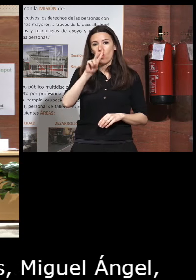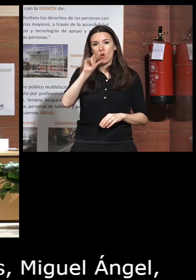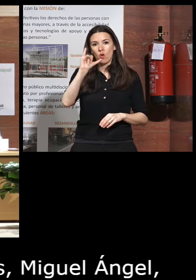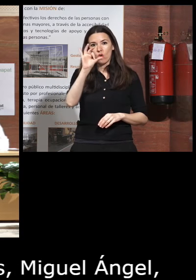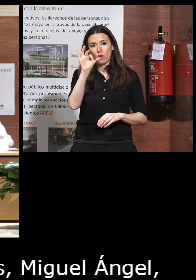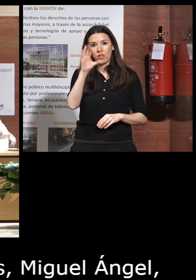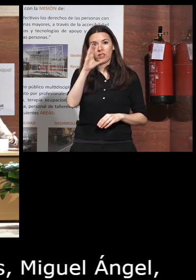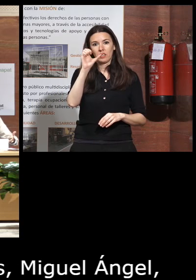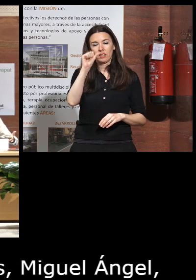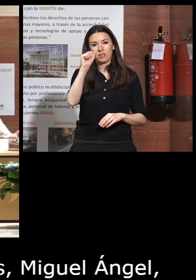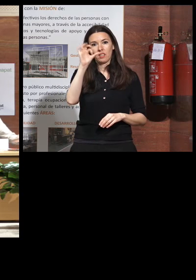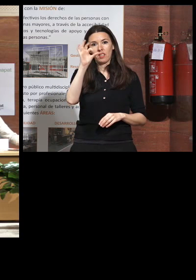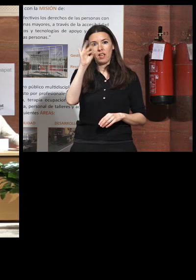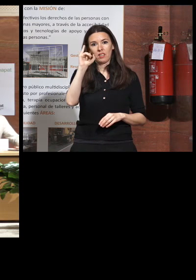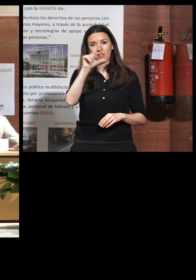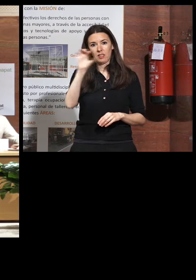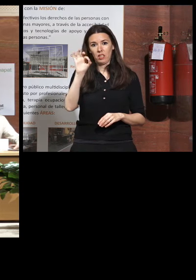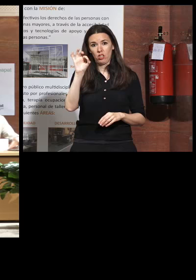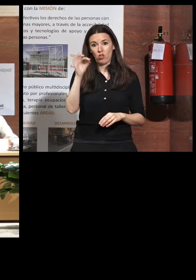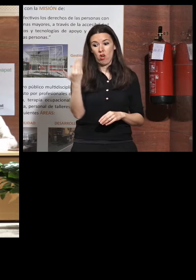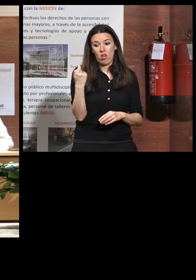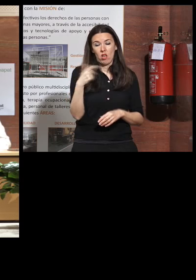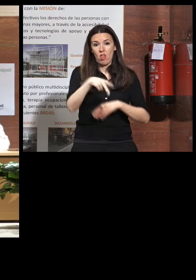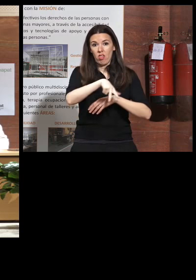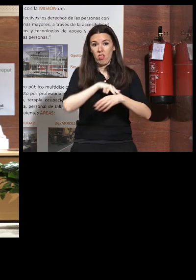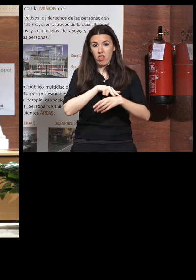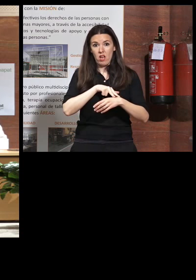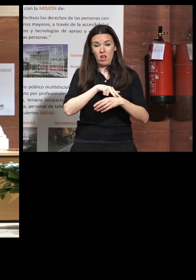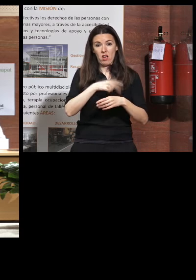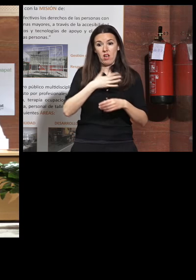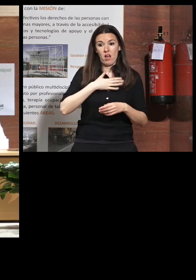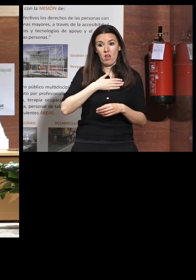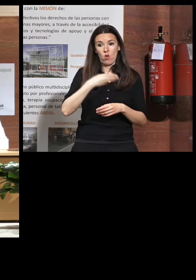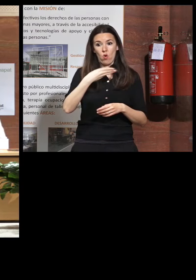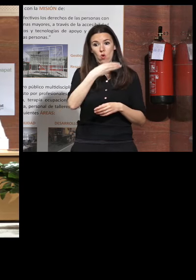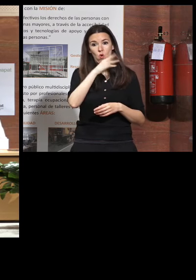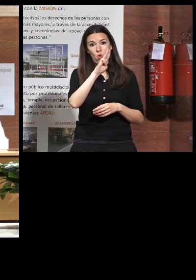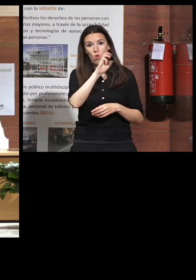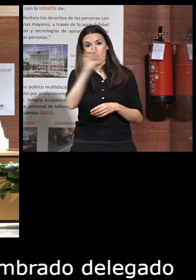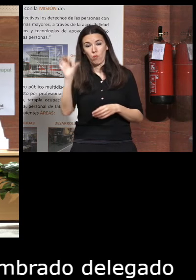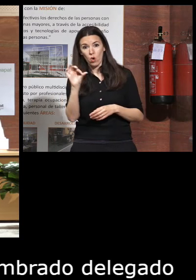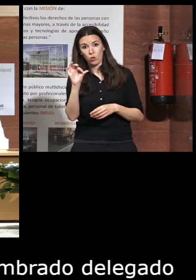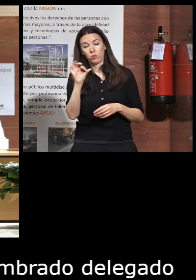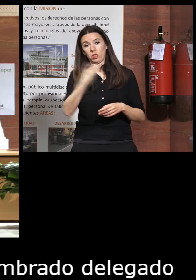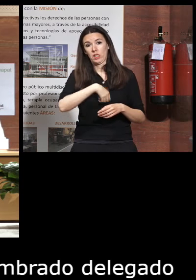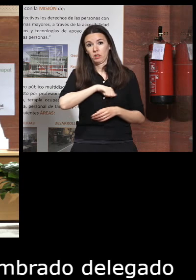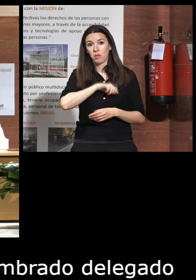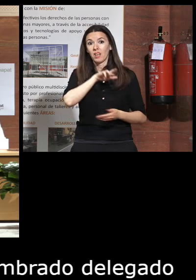recientemente nombrado delegado de OATS para España OATS es